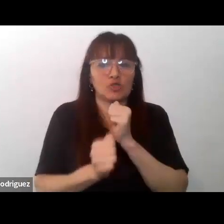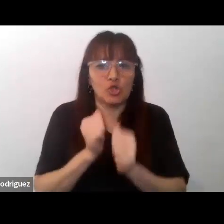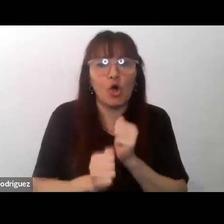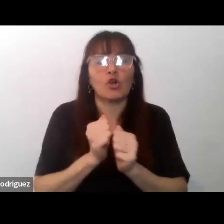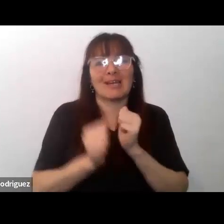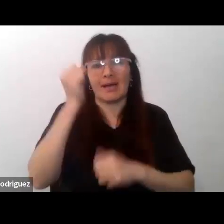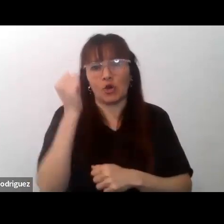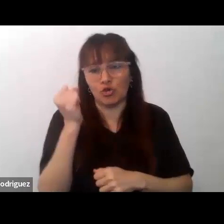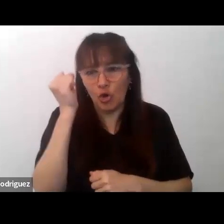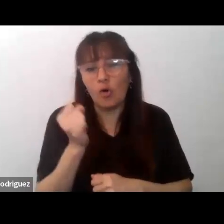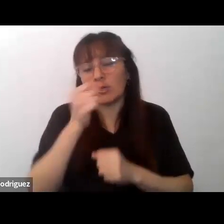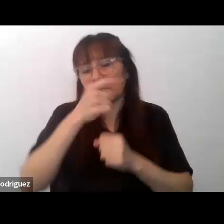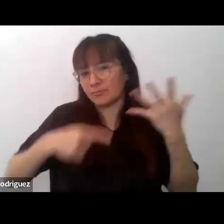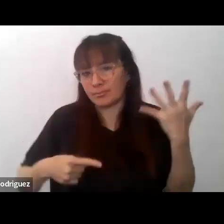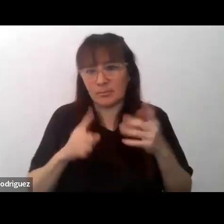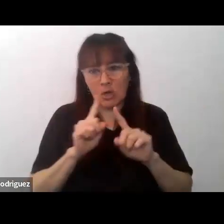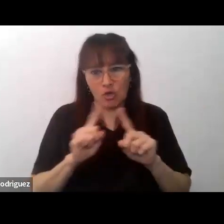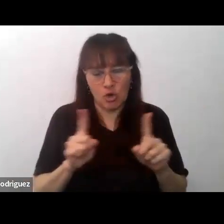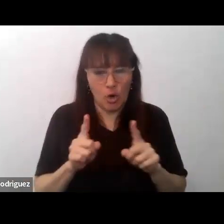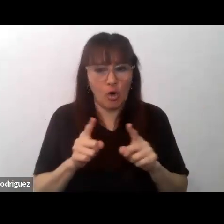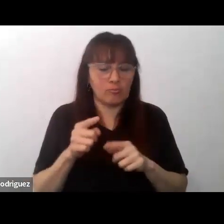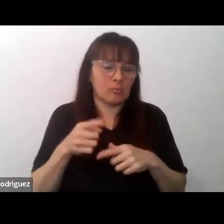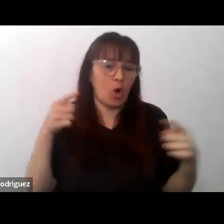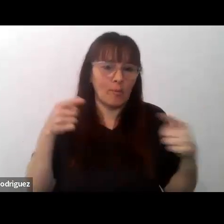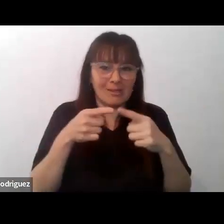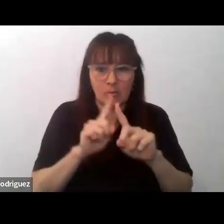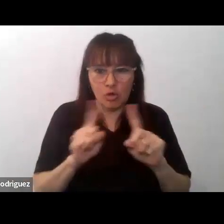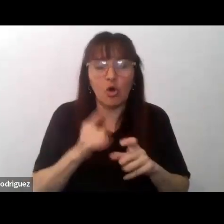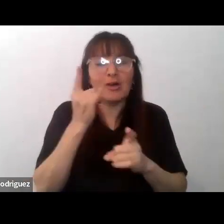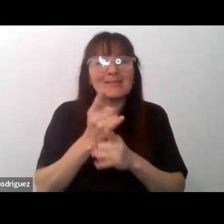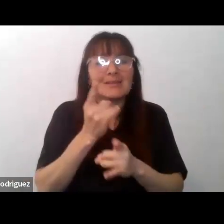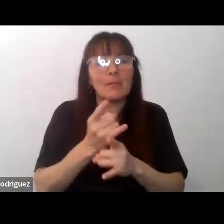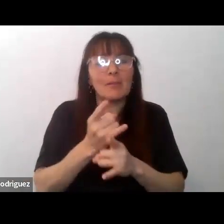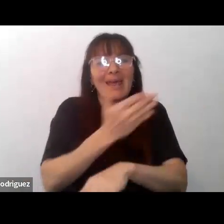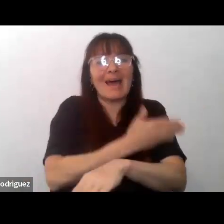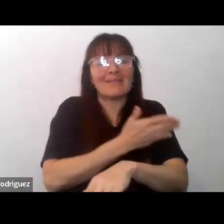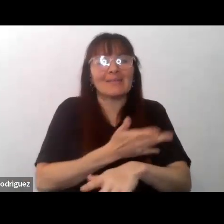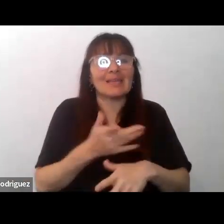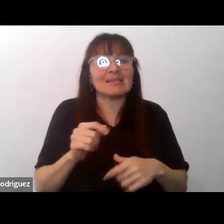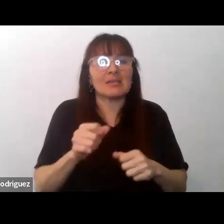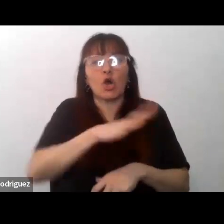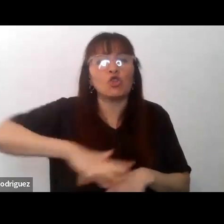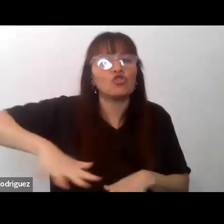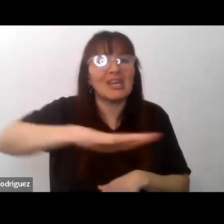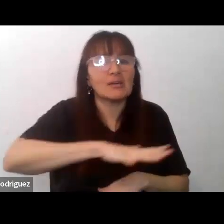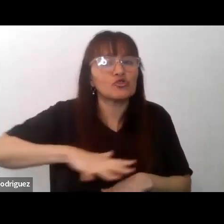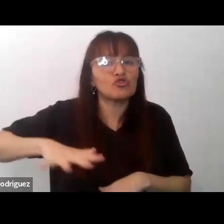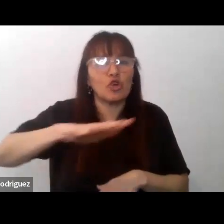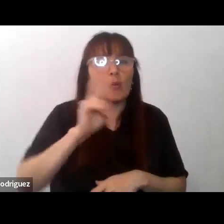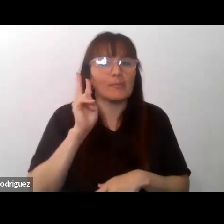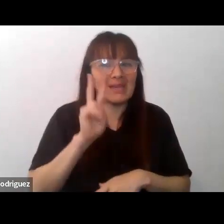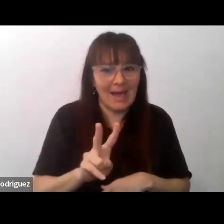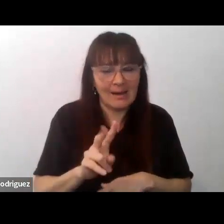económico, etc. Siempre hay que contextualizar, definir el contexto y